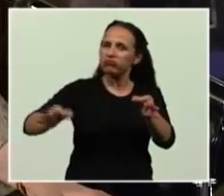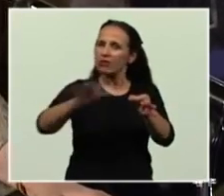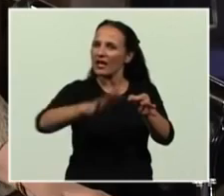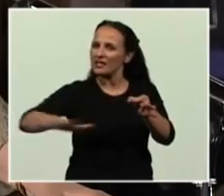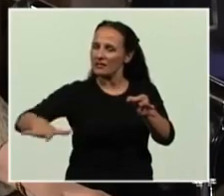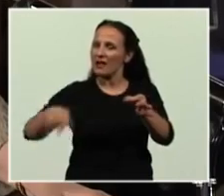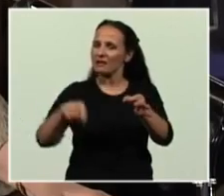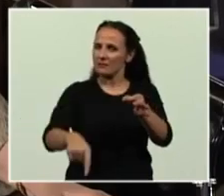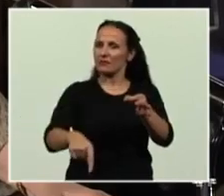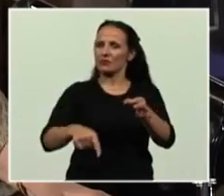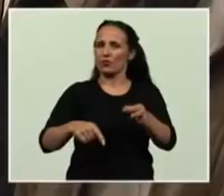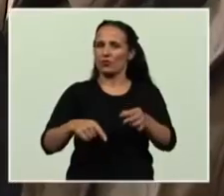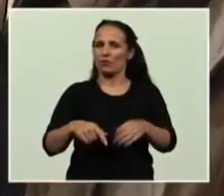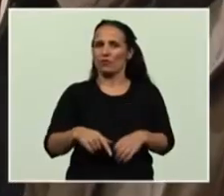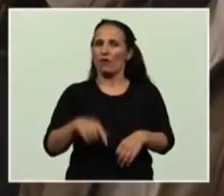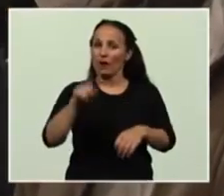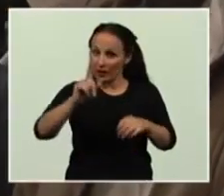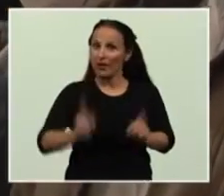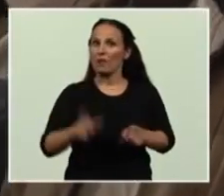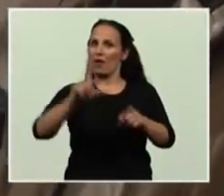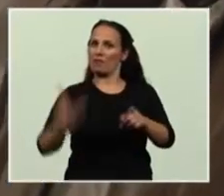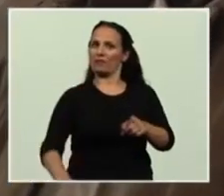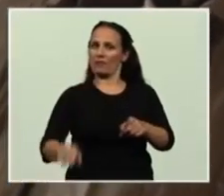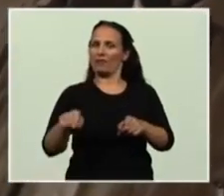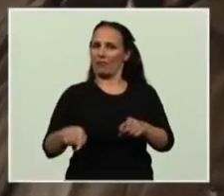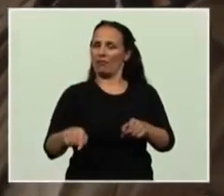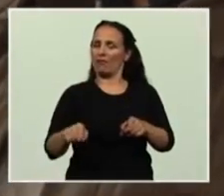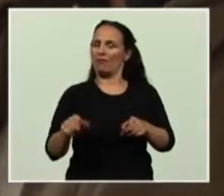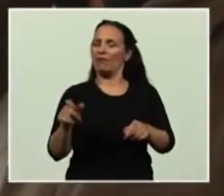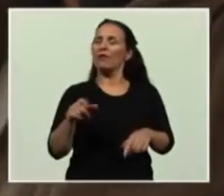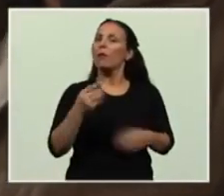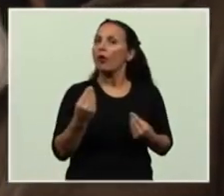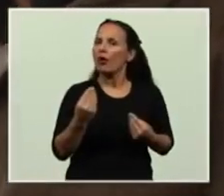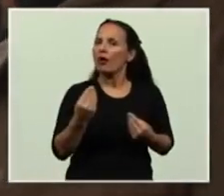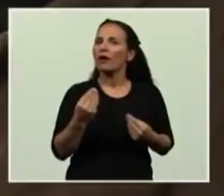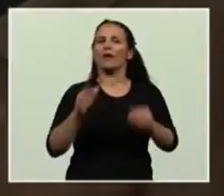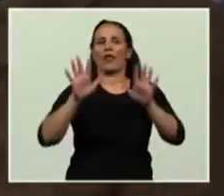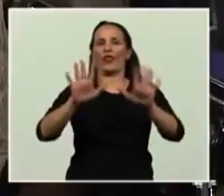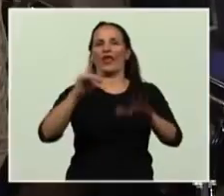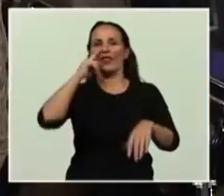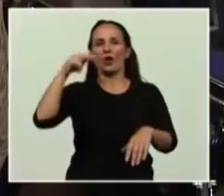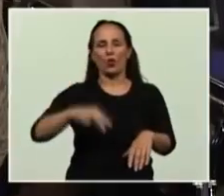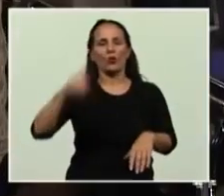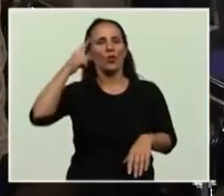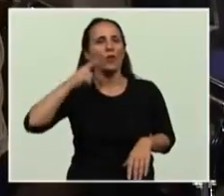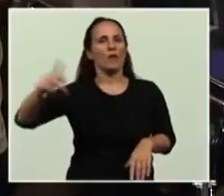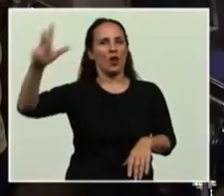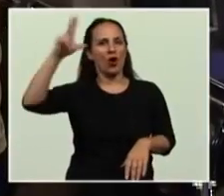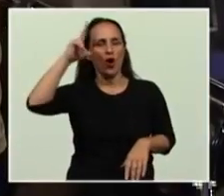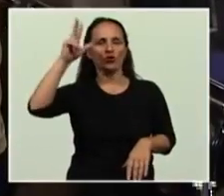Islas del Atlántico Sur y territorio antártico, porque precisamente un 10 de junio de 1829